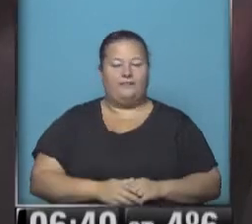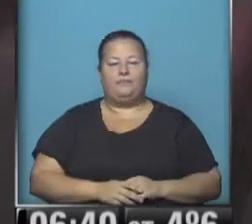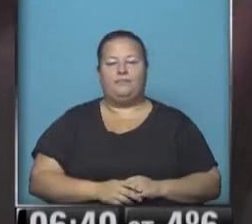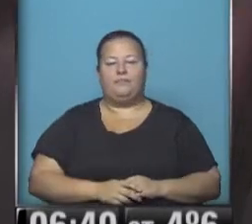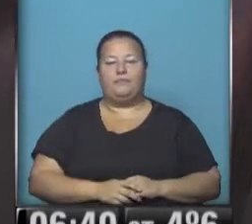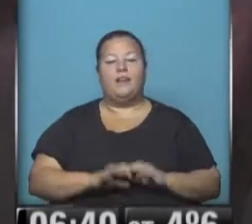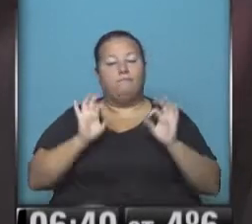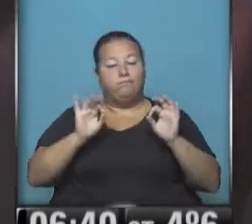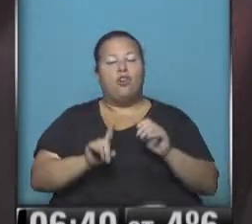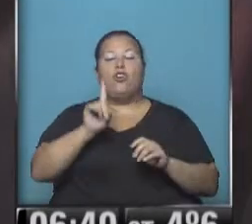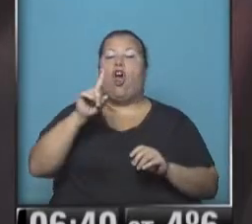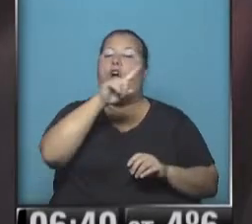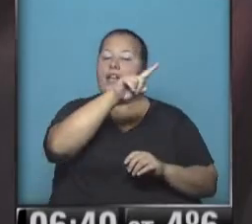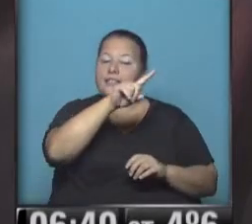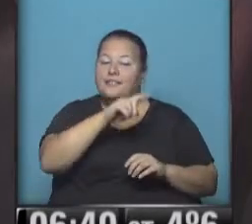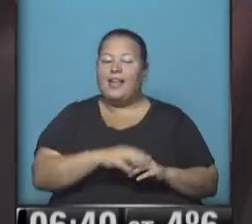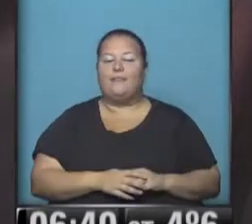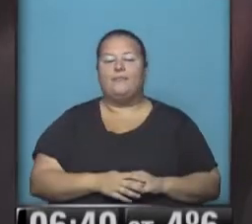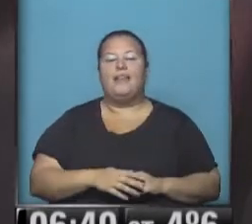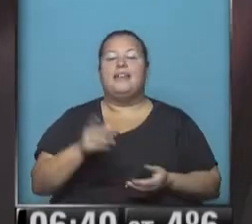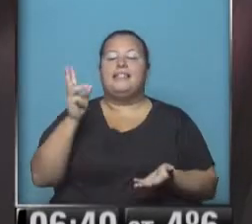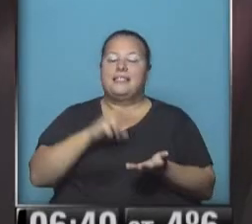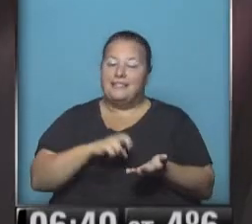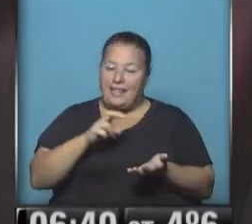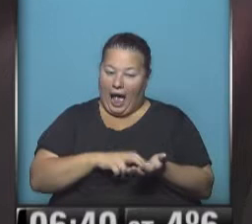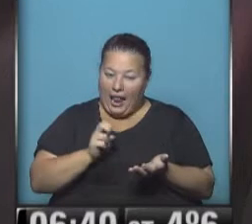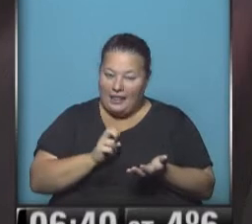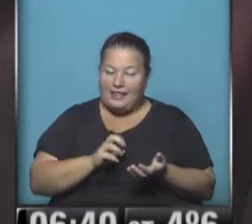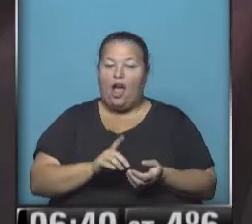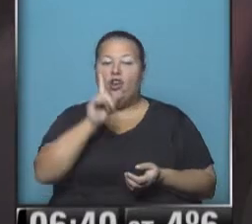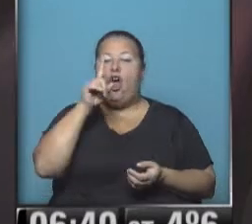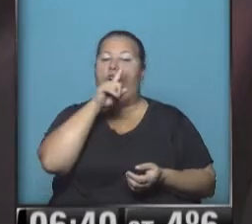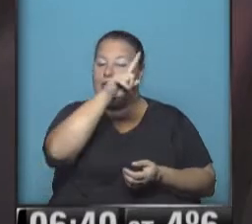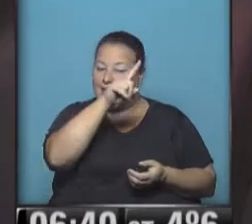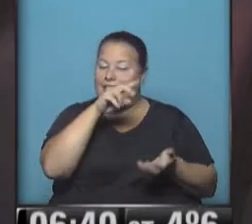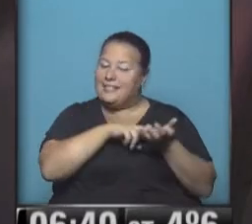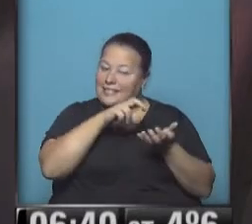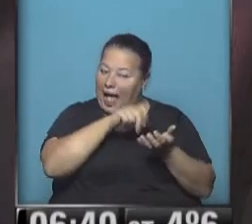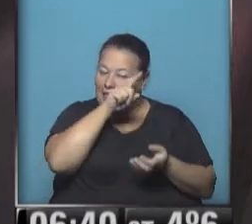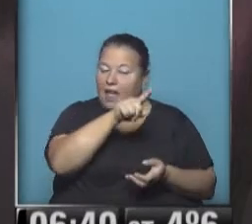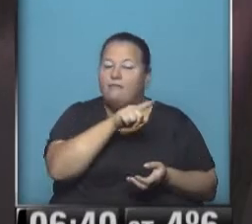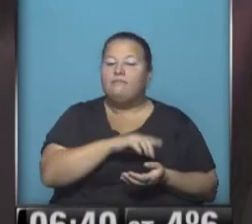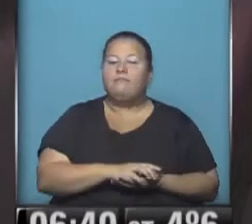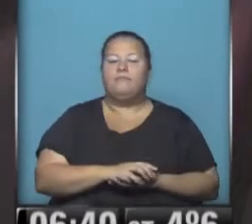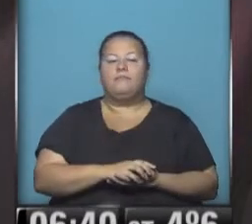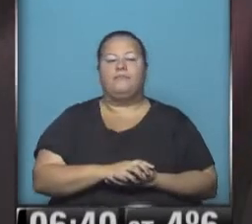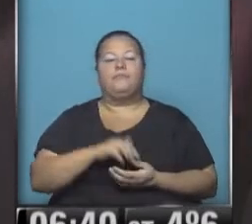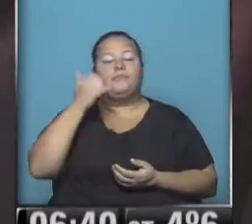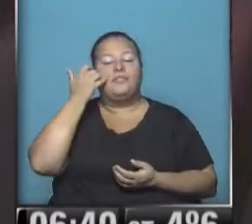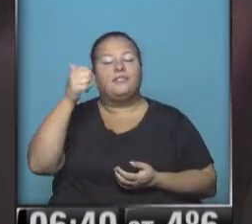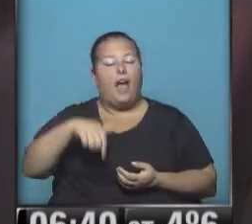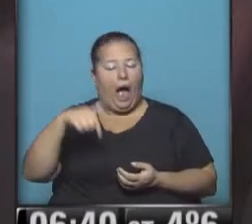¿Nos vamos al noroeste? En Salta, en el noroeste, la ciudad de Salta, se están